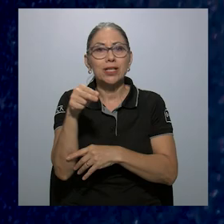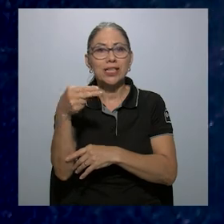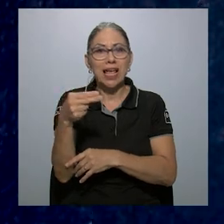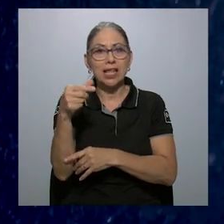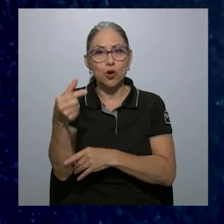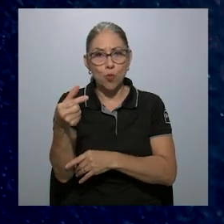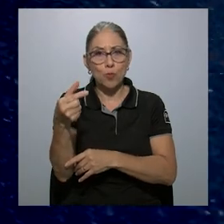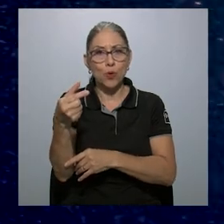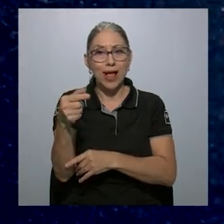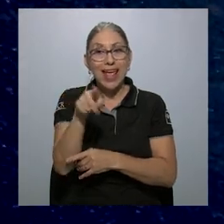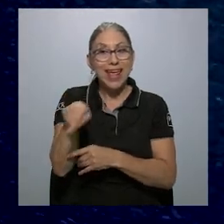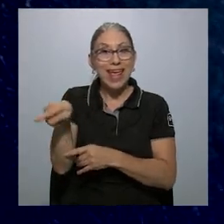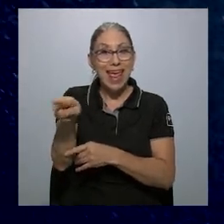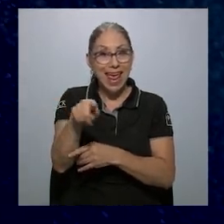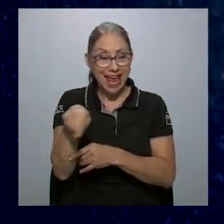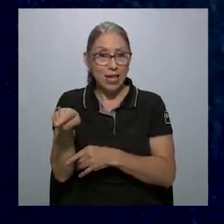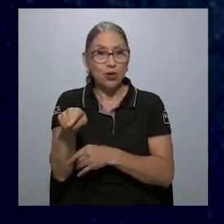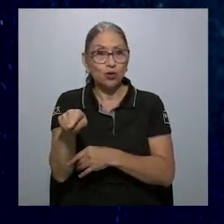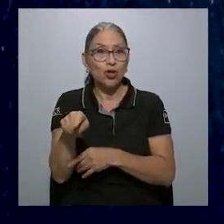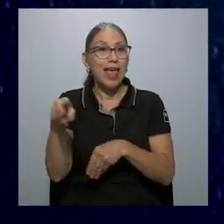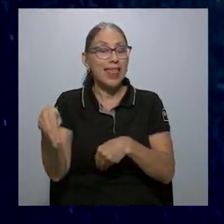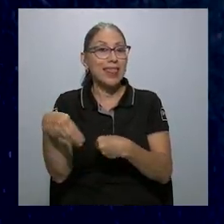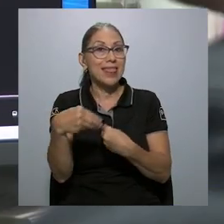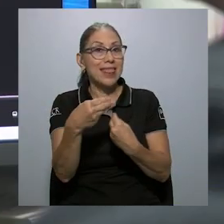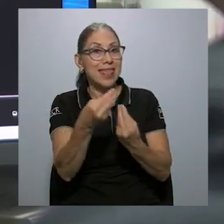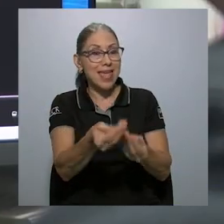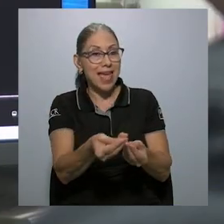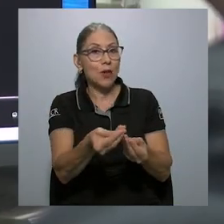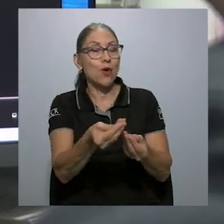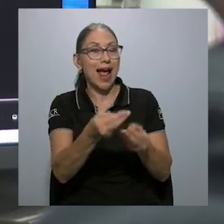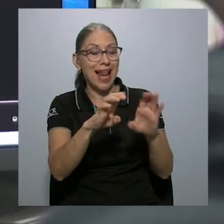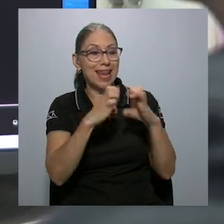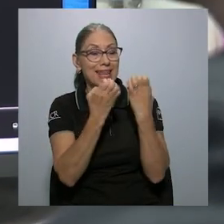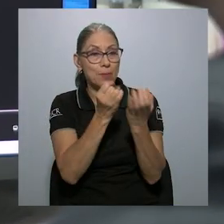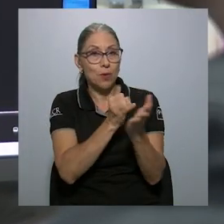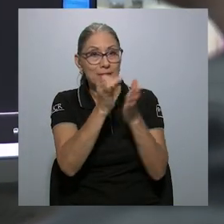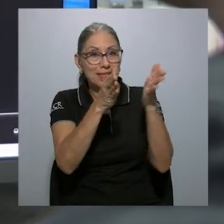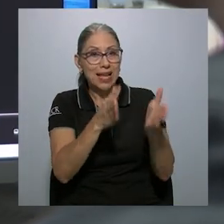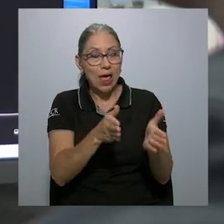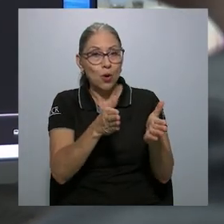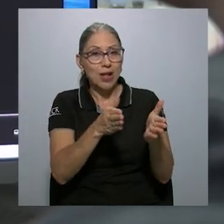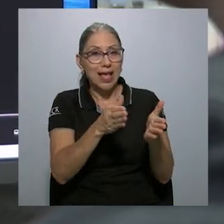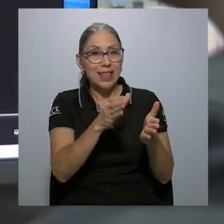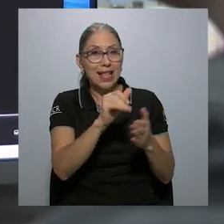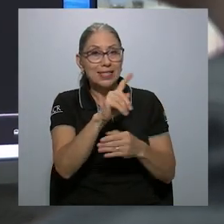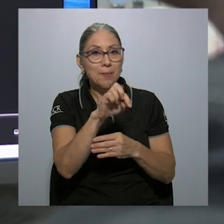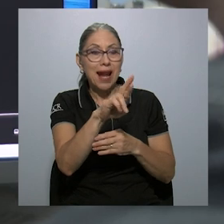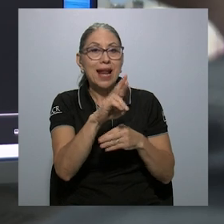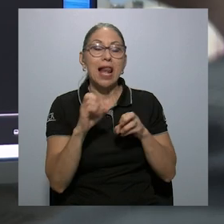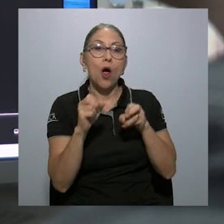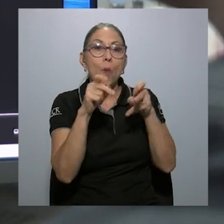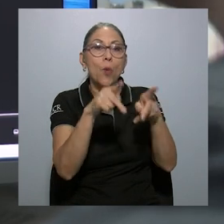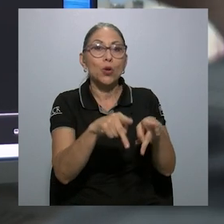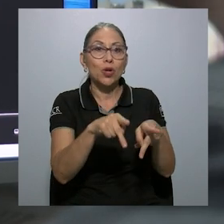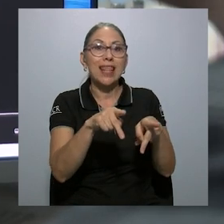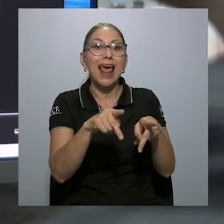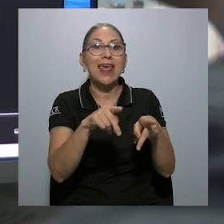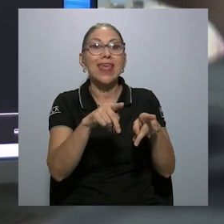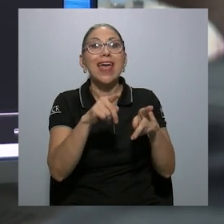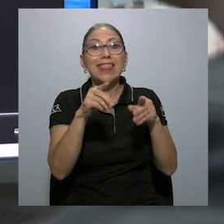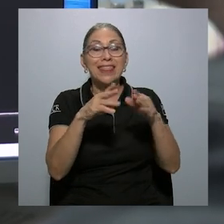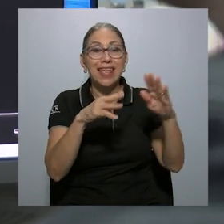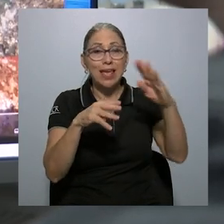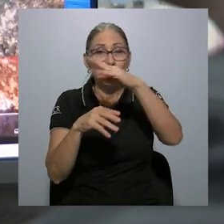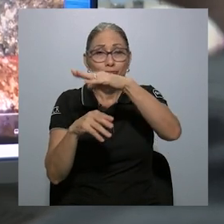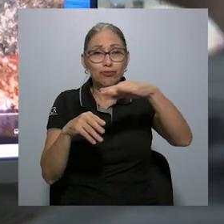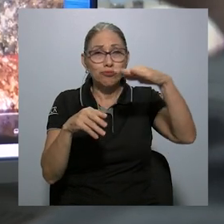Undersea Hunter Group, que facilitó a parte del equipo investigador del CIMAR realizar inversiones de hasta 400 metros de